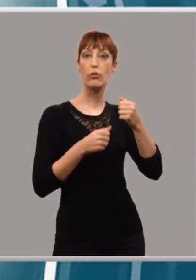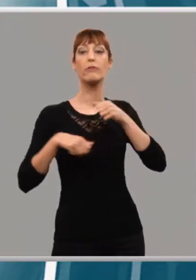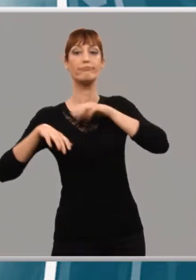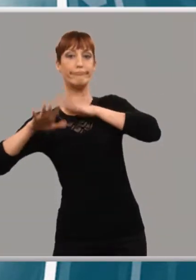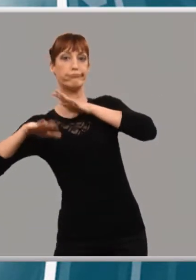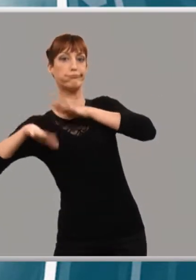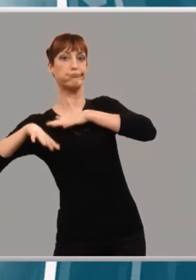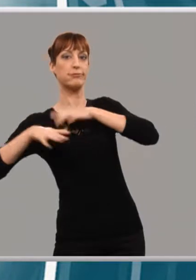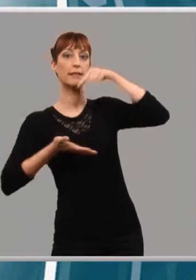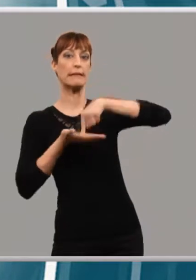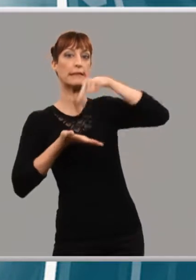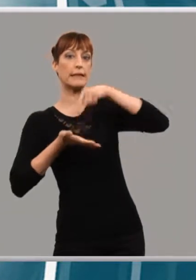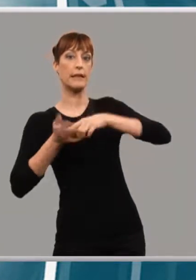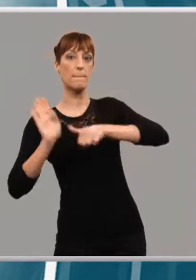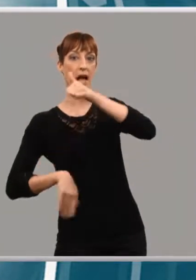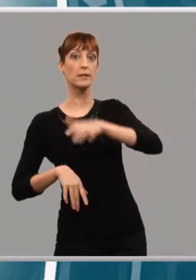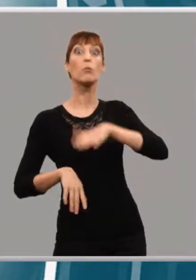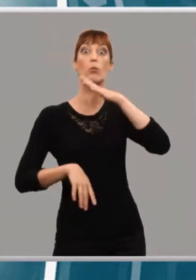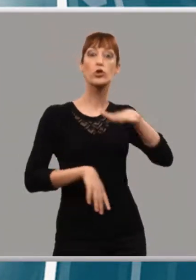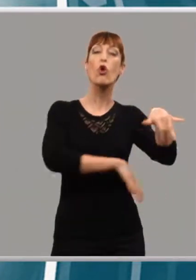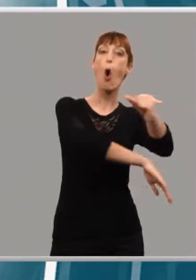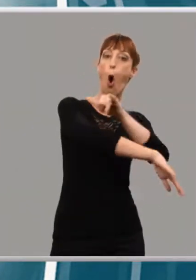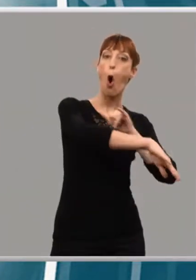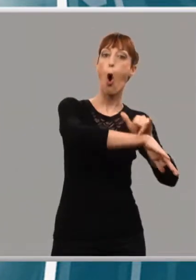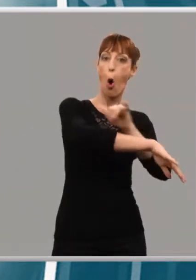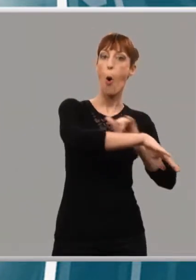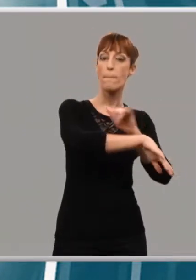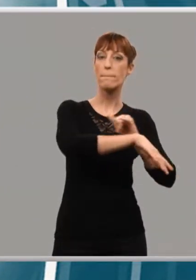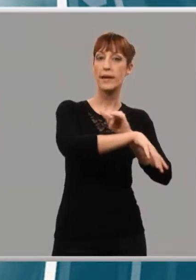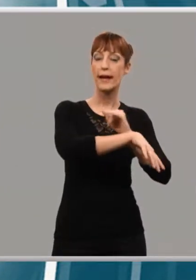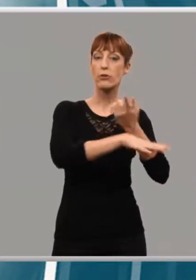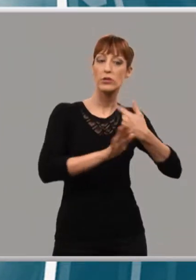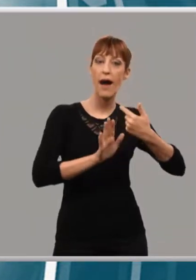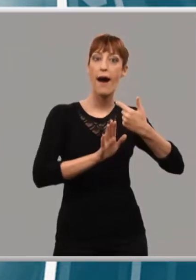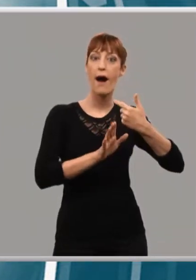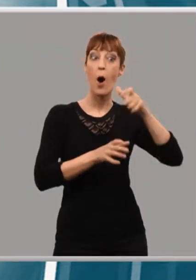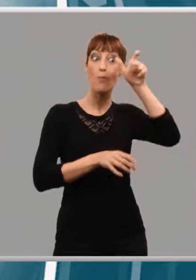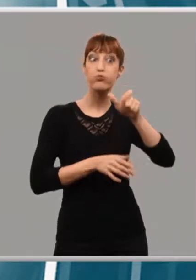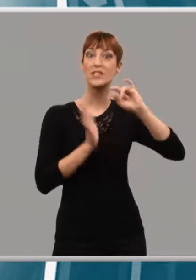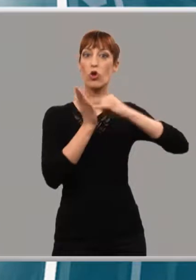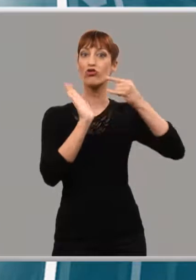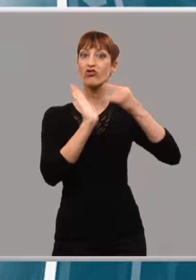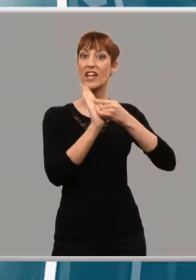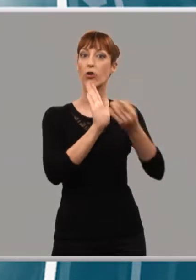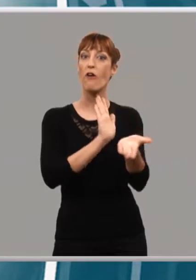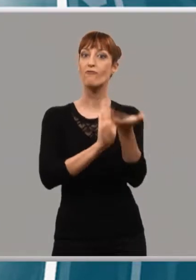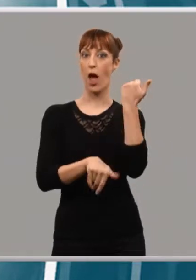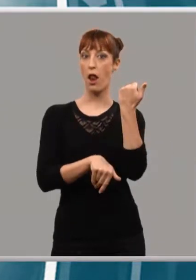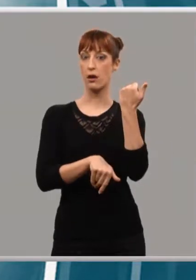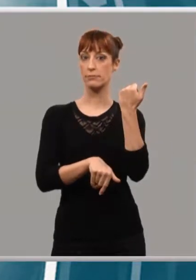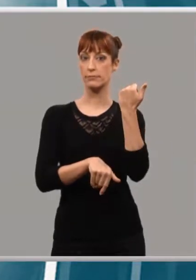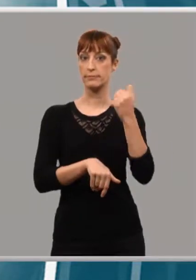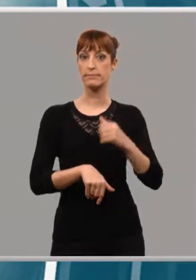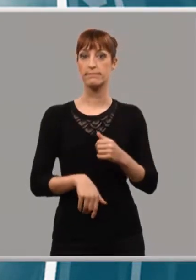ejecutivo daba cuenta de que el gobierno ha instado ya la concesionaria, que ha eliminado un puesto de técnico de manera unilateral. Ayer